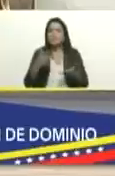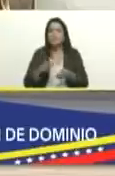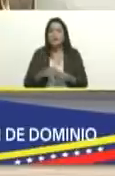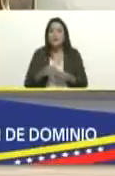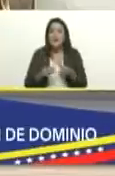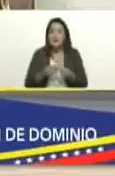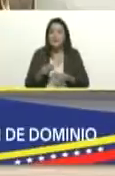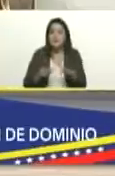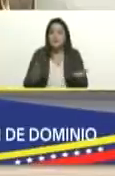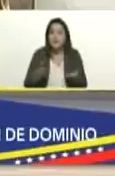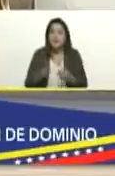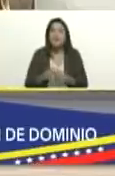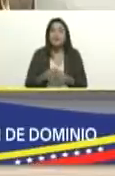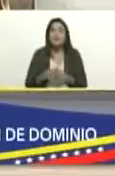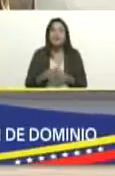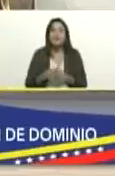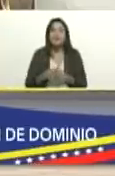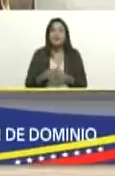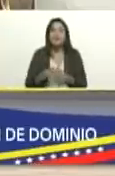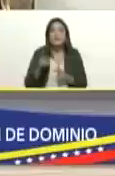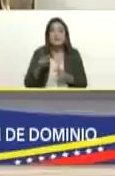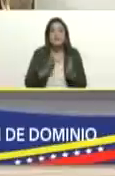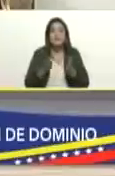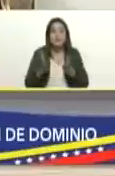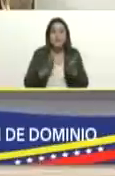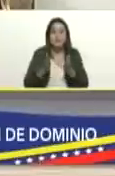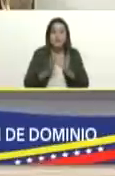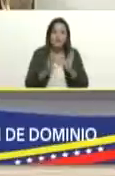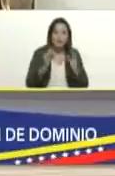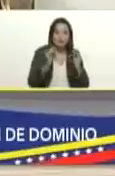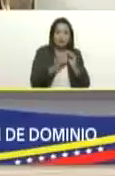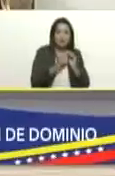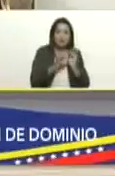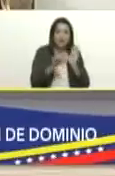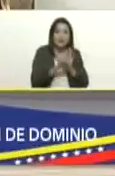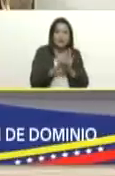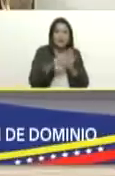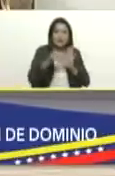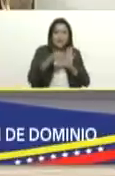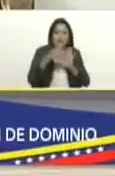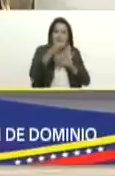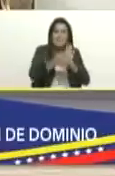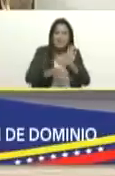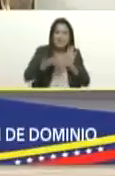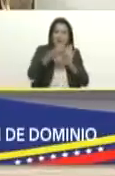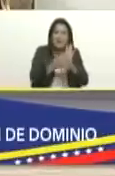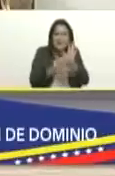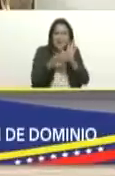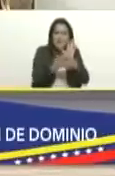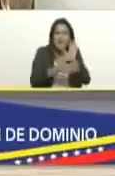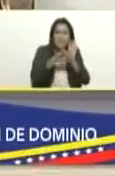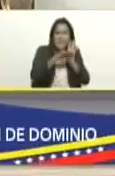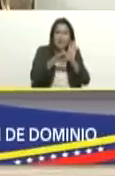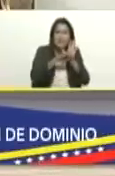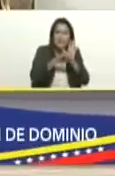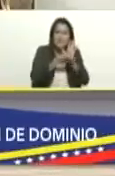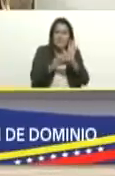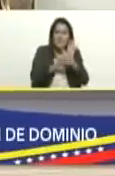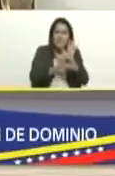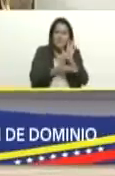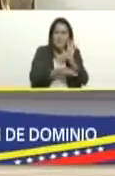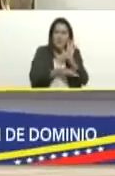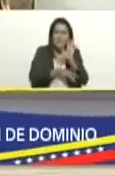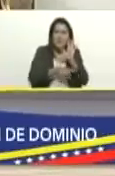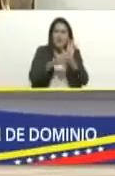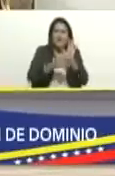realizado por el servicio de bienes recuperados conforme a la ley aquí está todo bien establecido las prioridades de hacia dónde